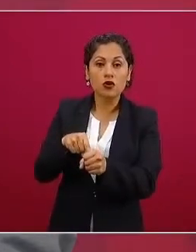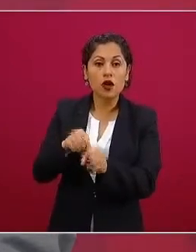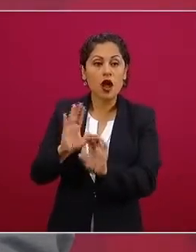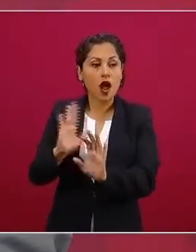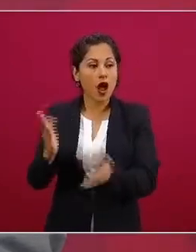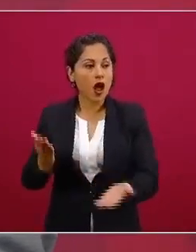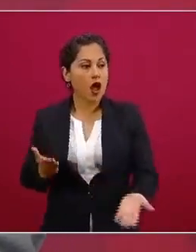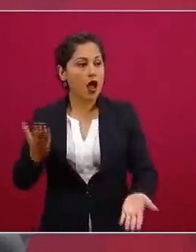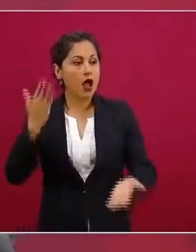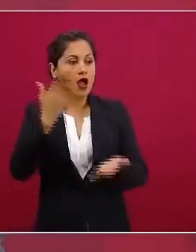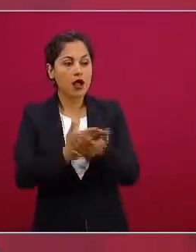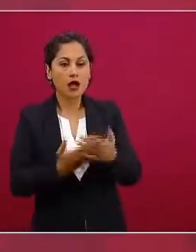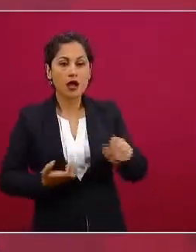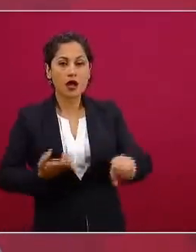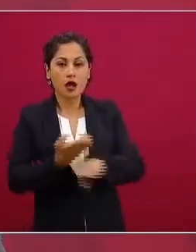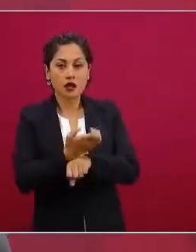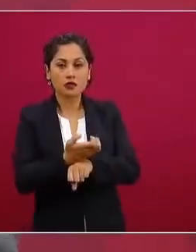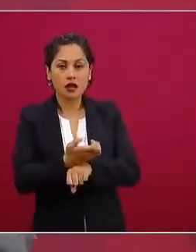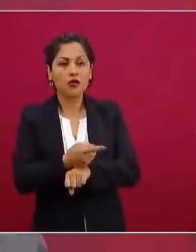las bardas